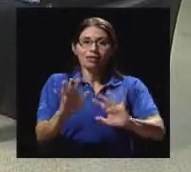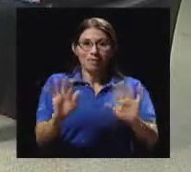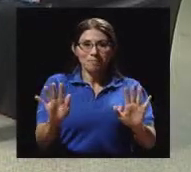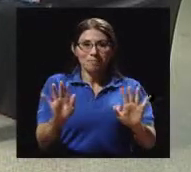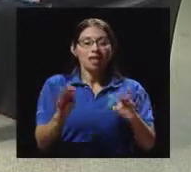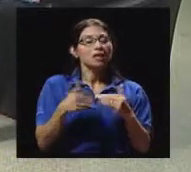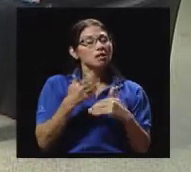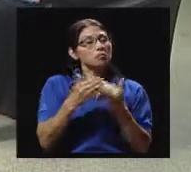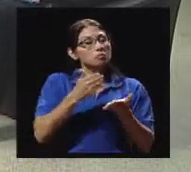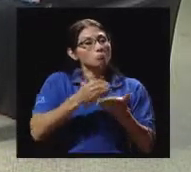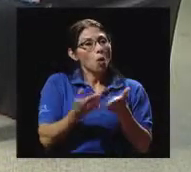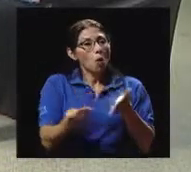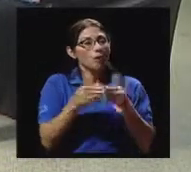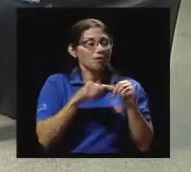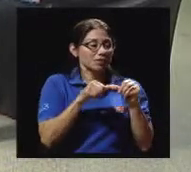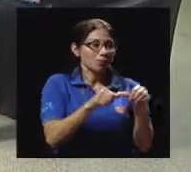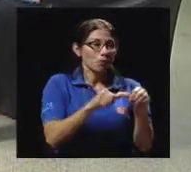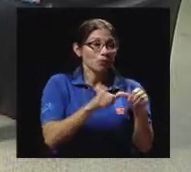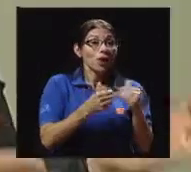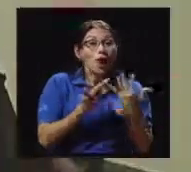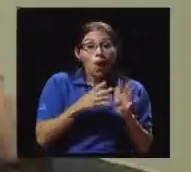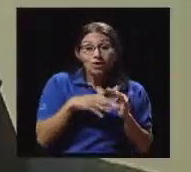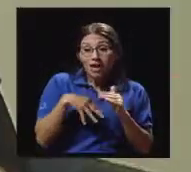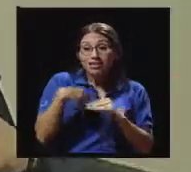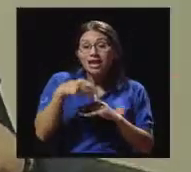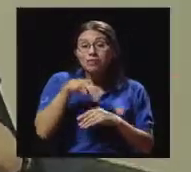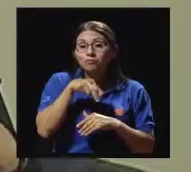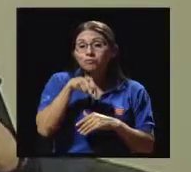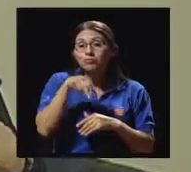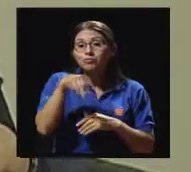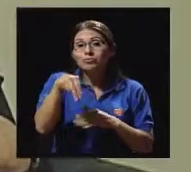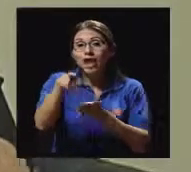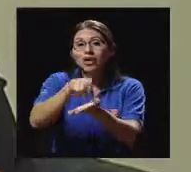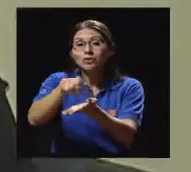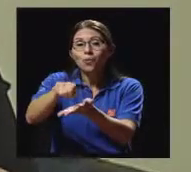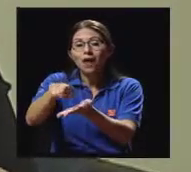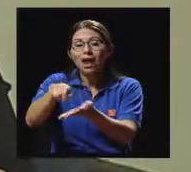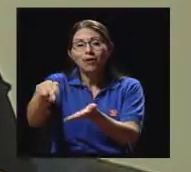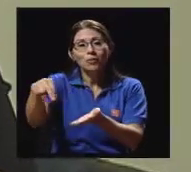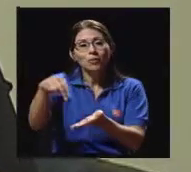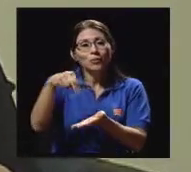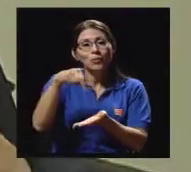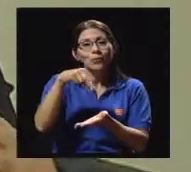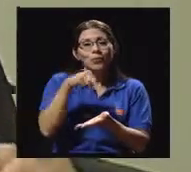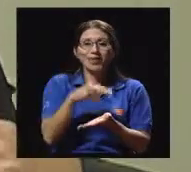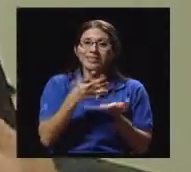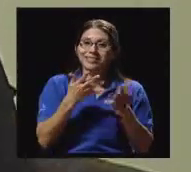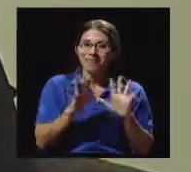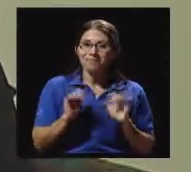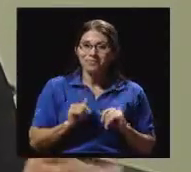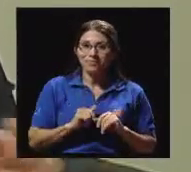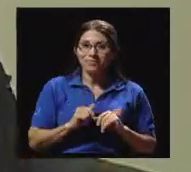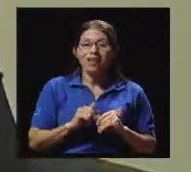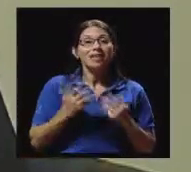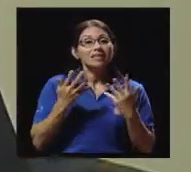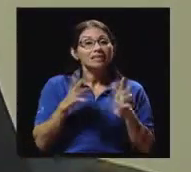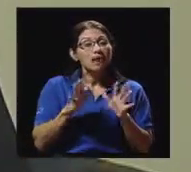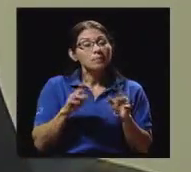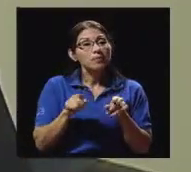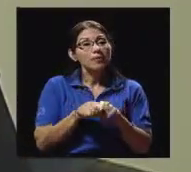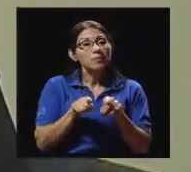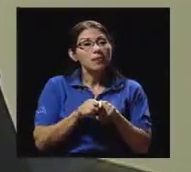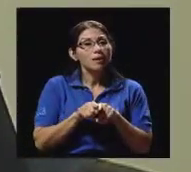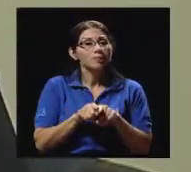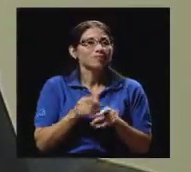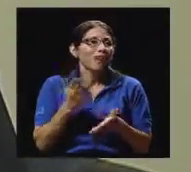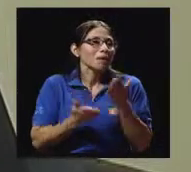hijo a la escuela. Bueno, me regresé caminando. Ya uso un medio de transporte para ir a